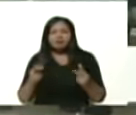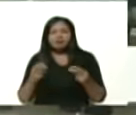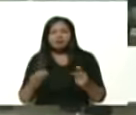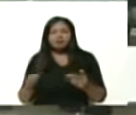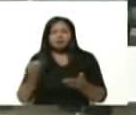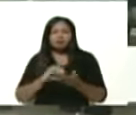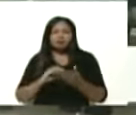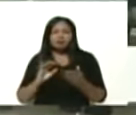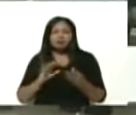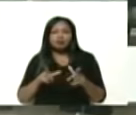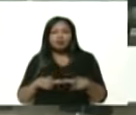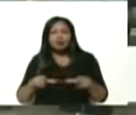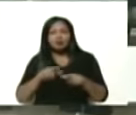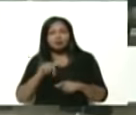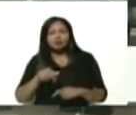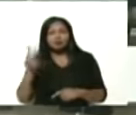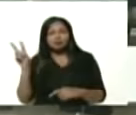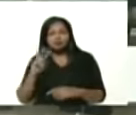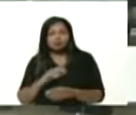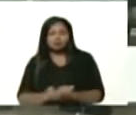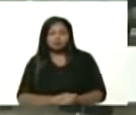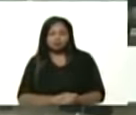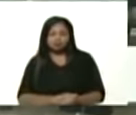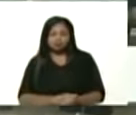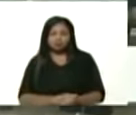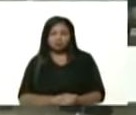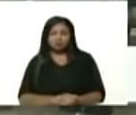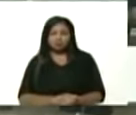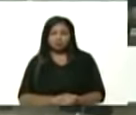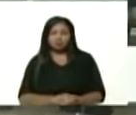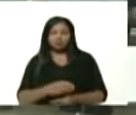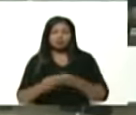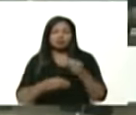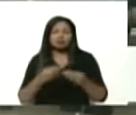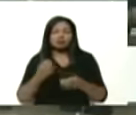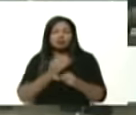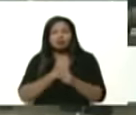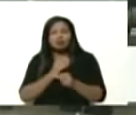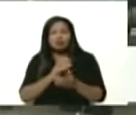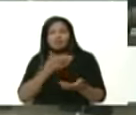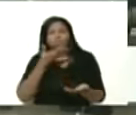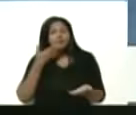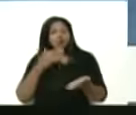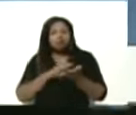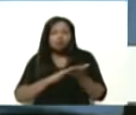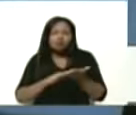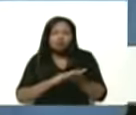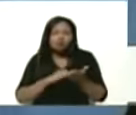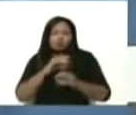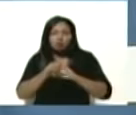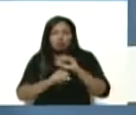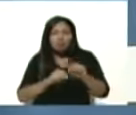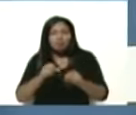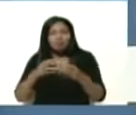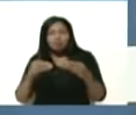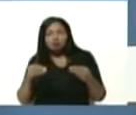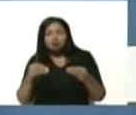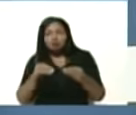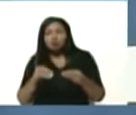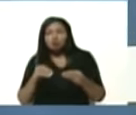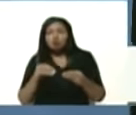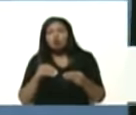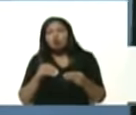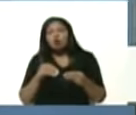las plantas en Venezuela, como es la generación de empleo y el mejoramiento del poder adquisitivo de todos nuestros empleados.